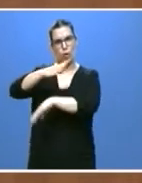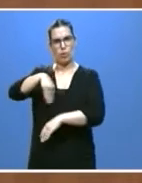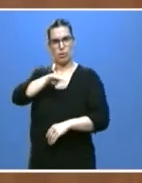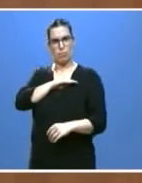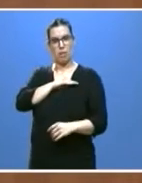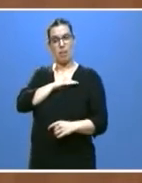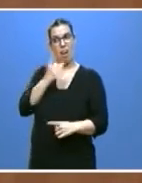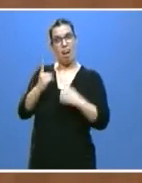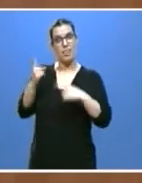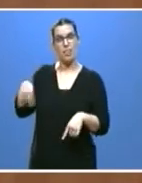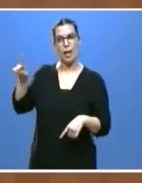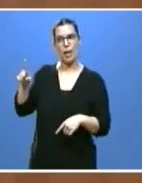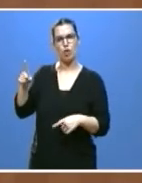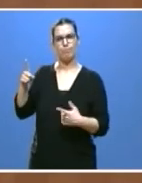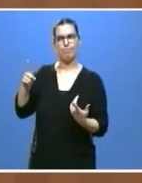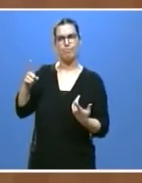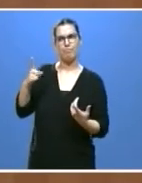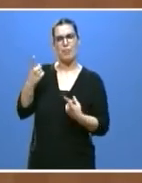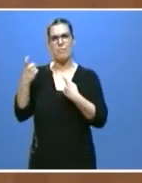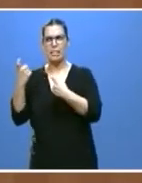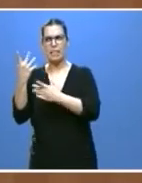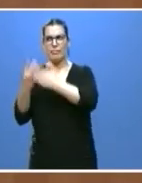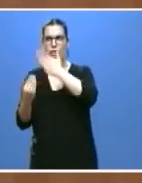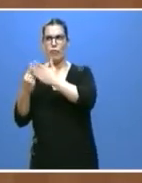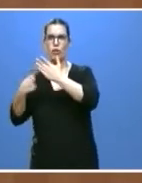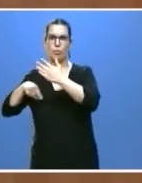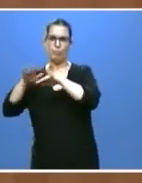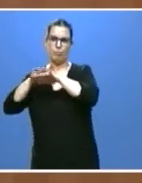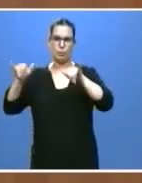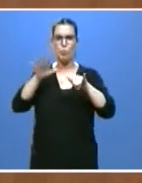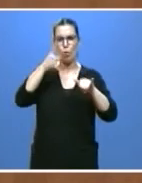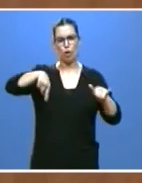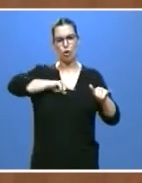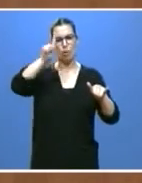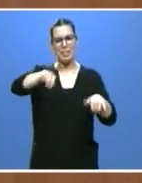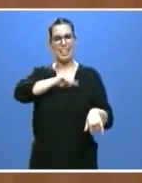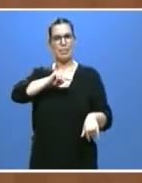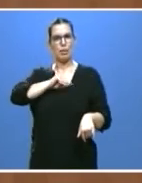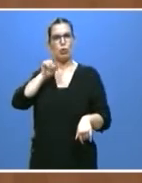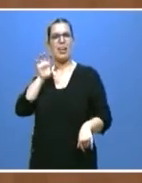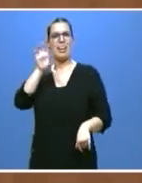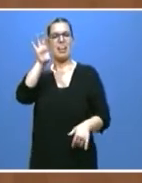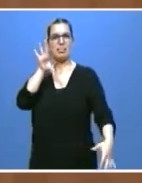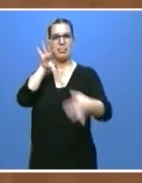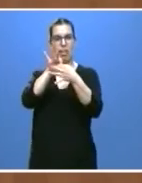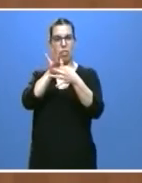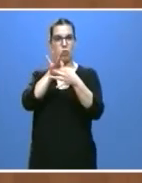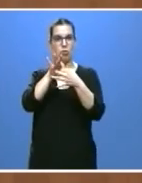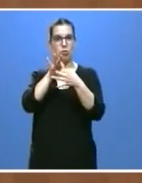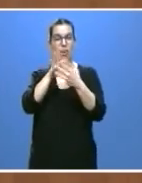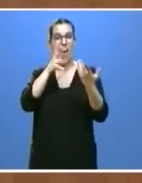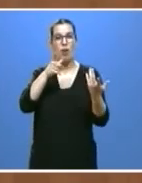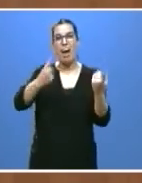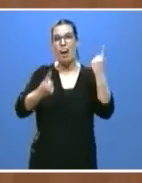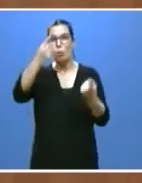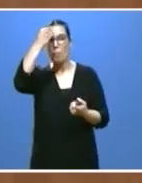insuficiencias convencidos de que también somos Estado. Hoy ya nadie puede poner en cuestión la utilidad de las